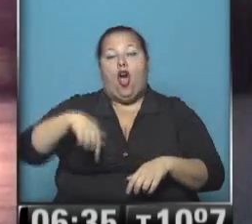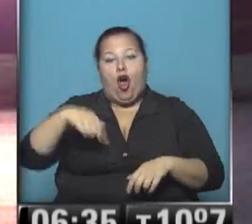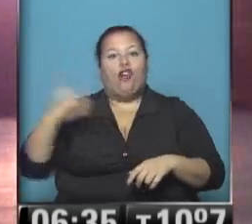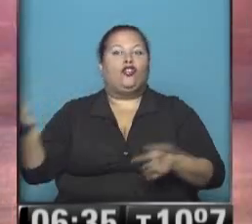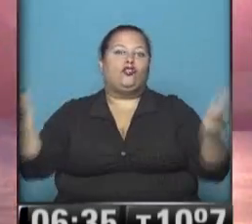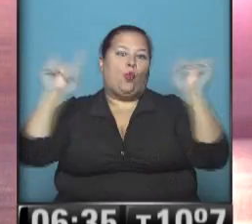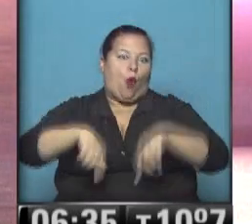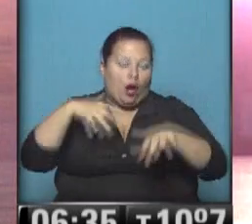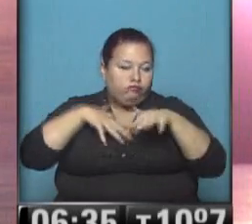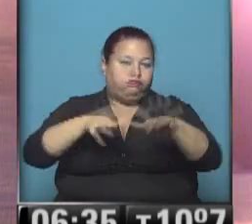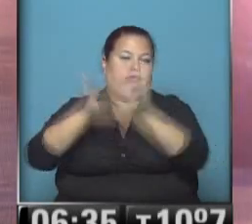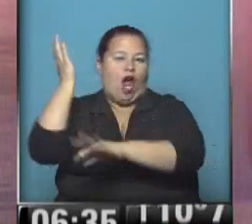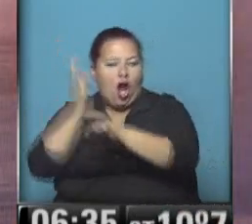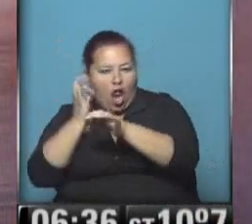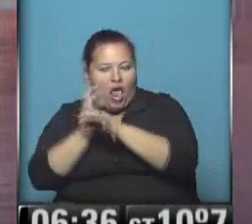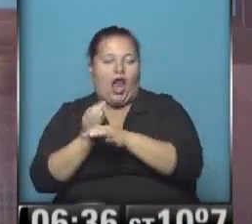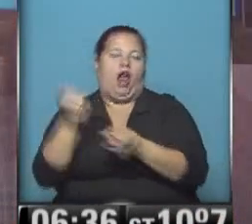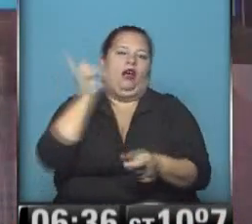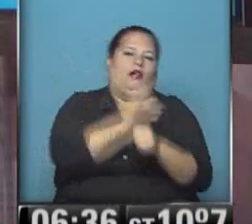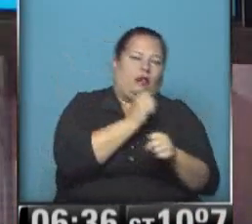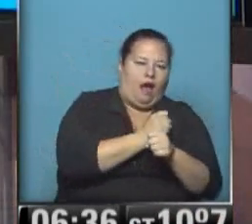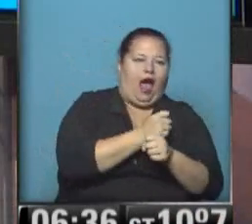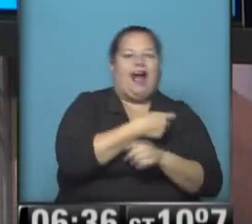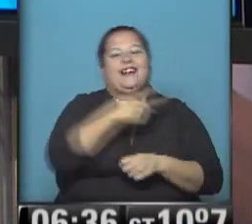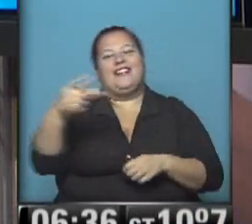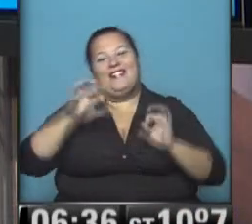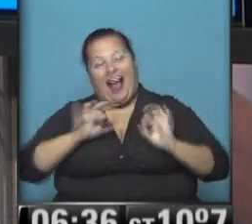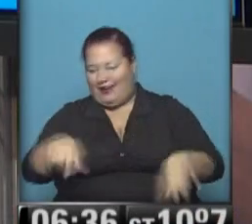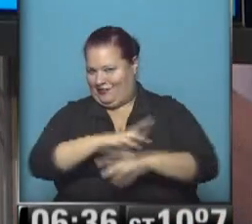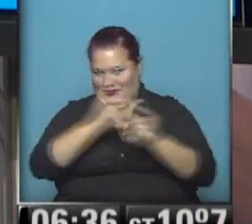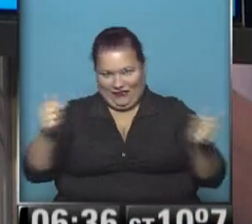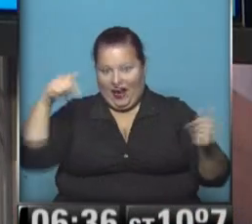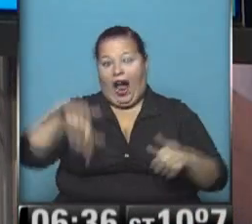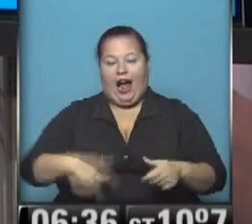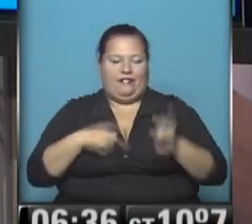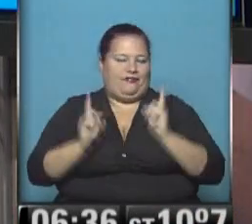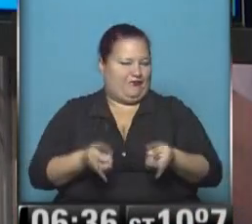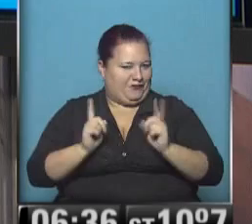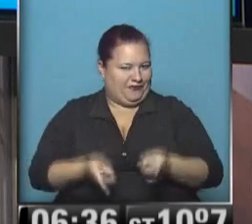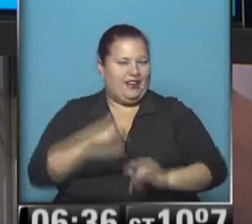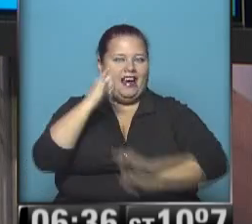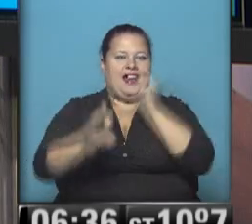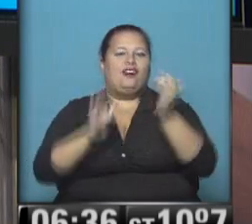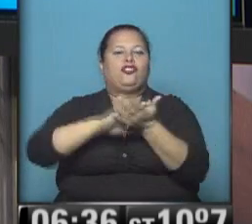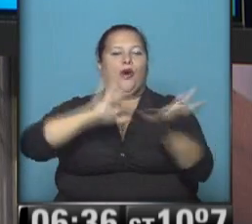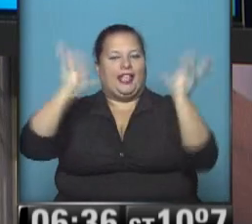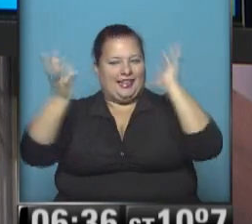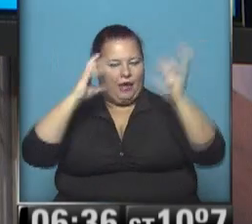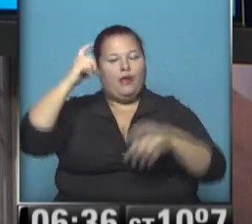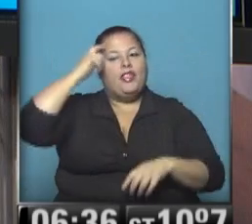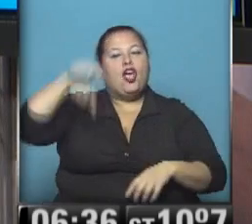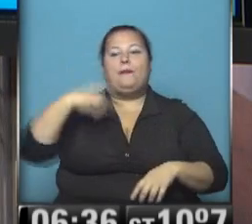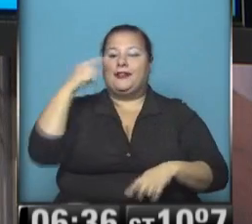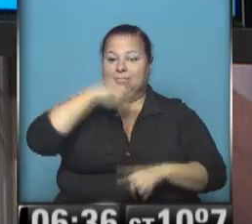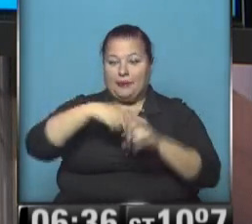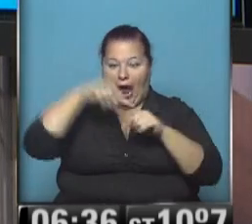todos van a salir a los colegios nuevamente al trabajo luego de unas semanitas de vacaciones y nosotros aquí firmes para hablar desde el tiempo 10 grados, 7 décimos